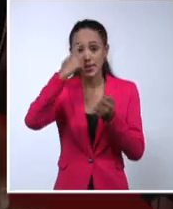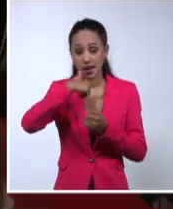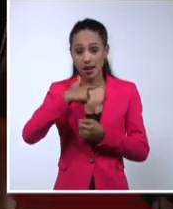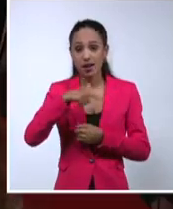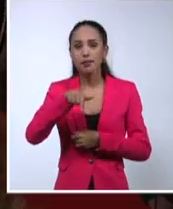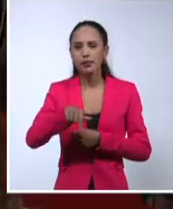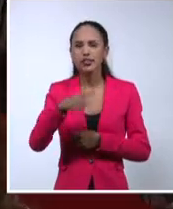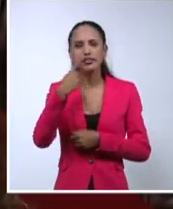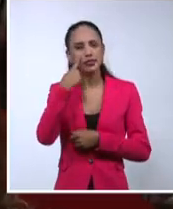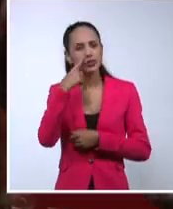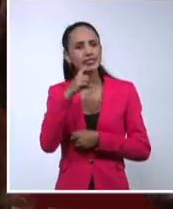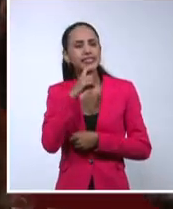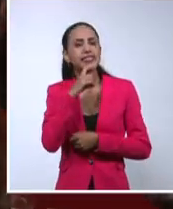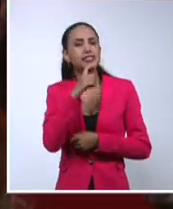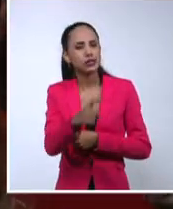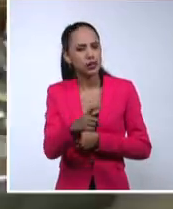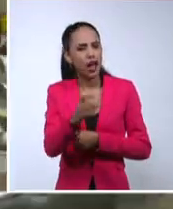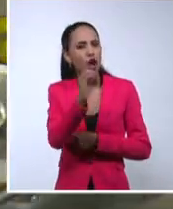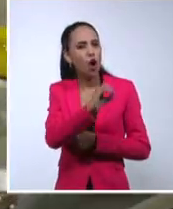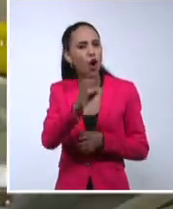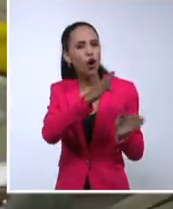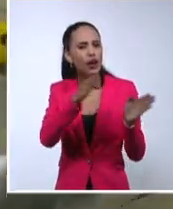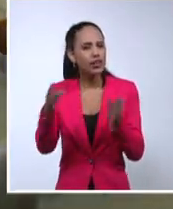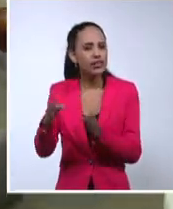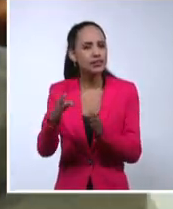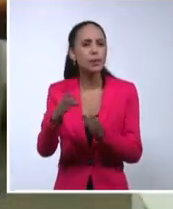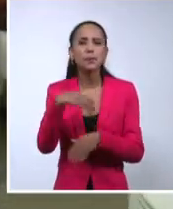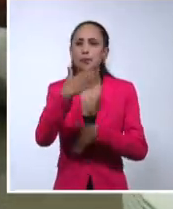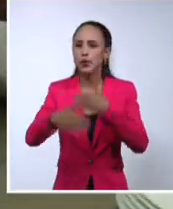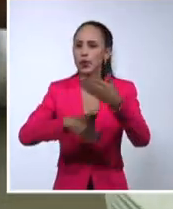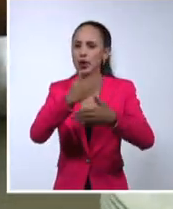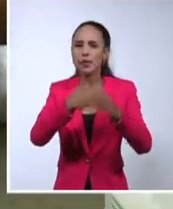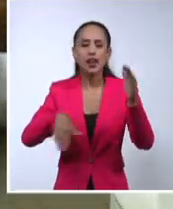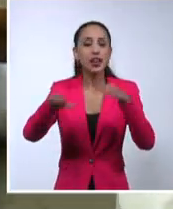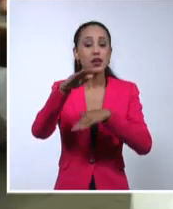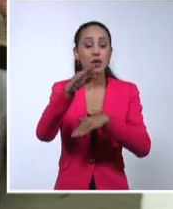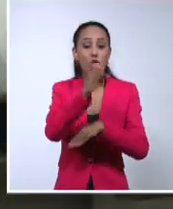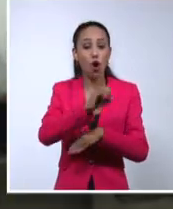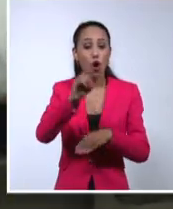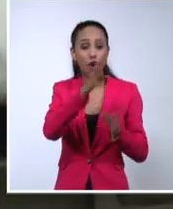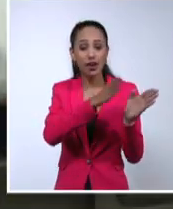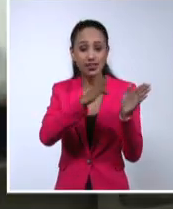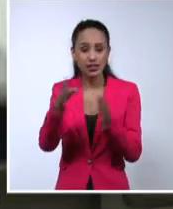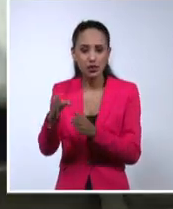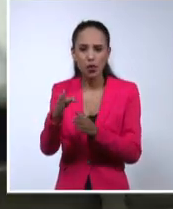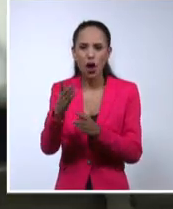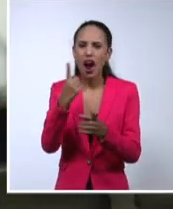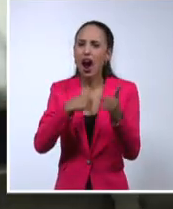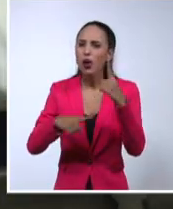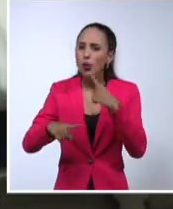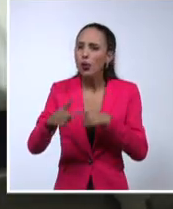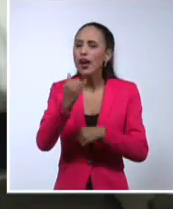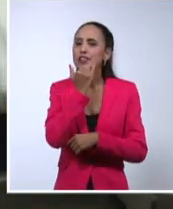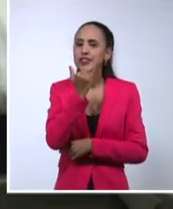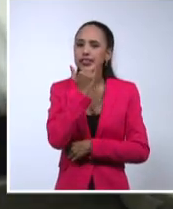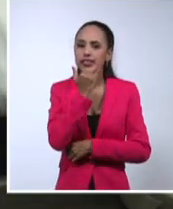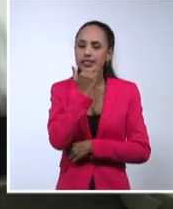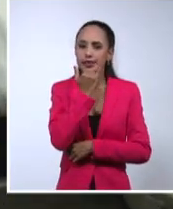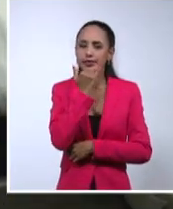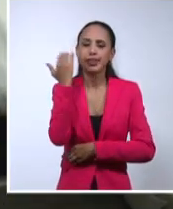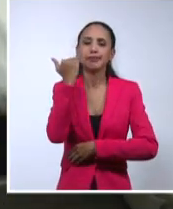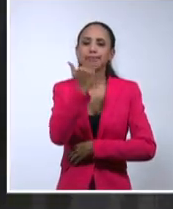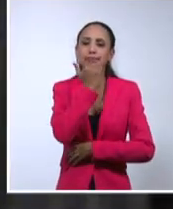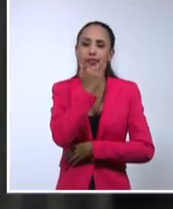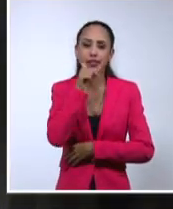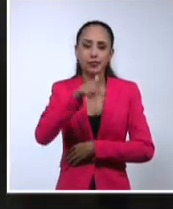organizativas, deficiencias a nivel administrativo y carencias que obstaculizan y dificultan la implementación del proceso de